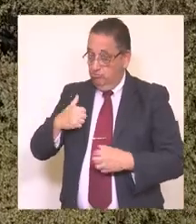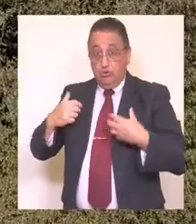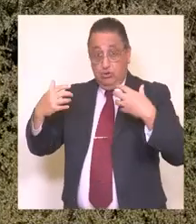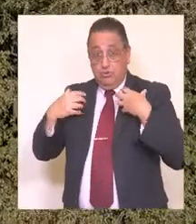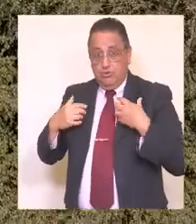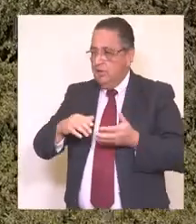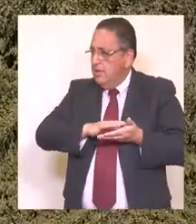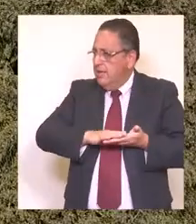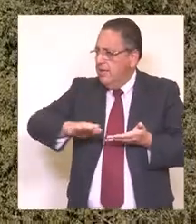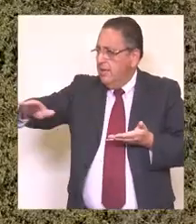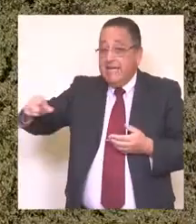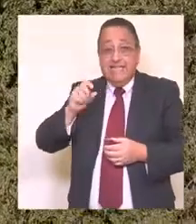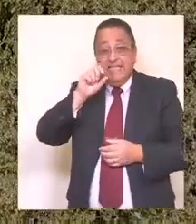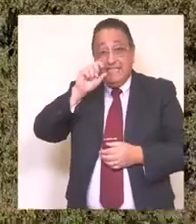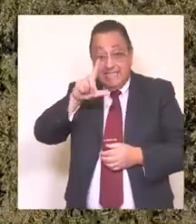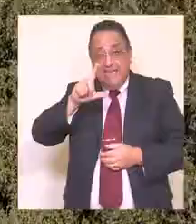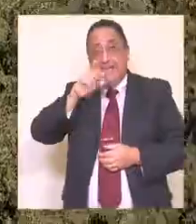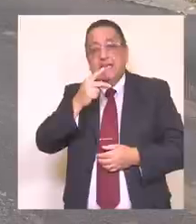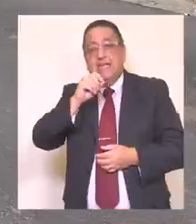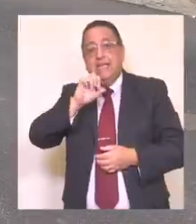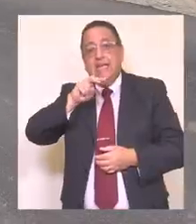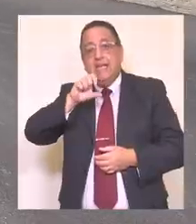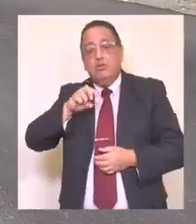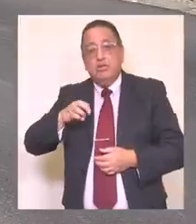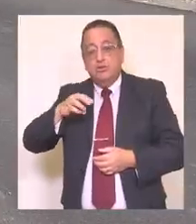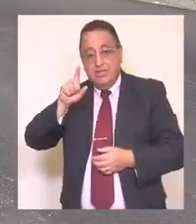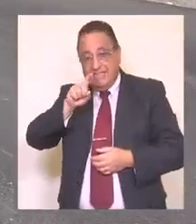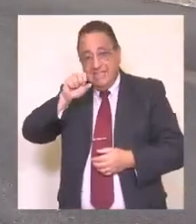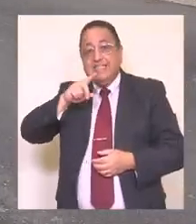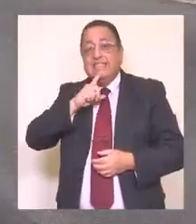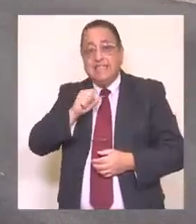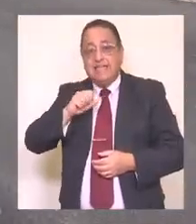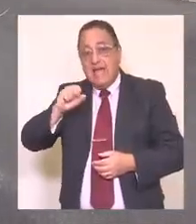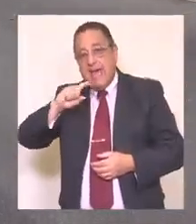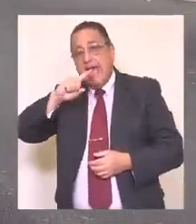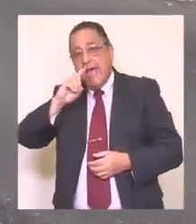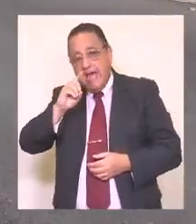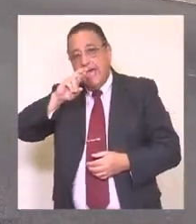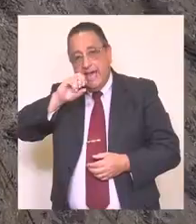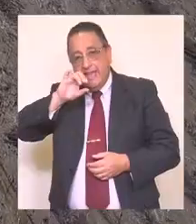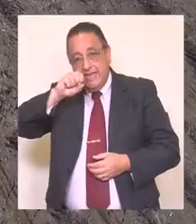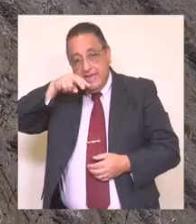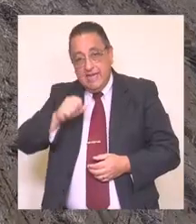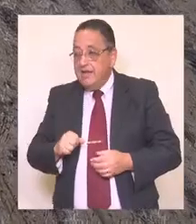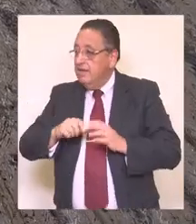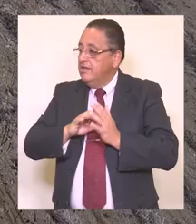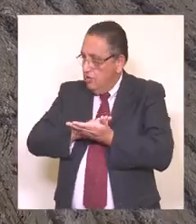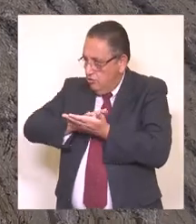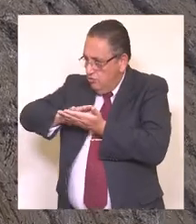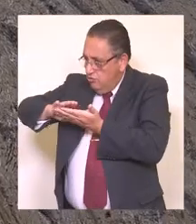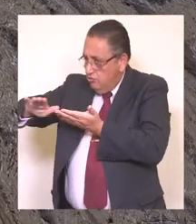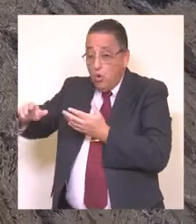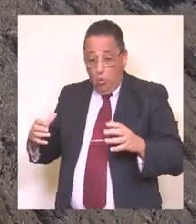iniciamos con parlamentarios, autoridades de vialidad y otros. Bueno, gracias a esto las obras ya